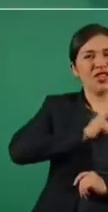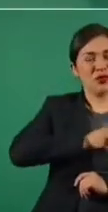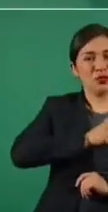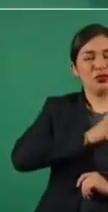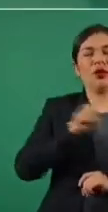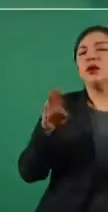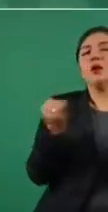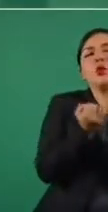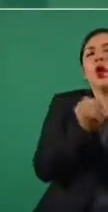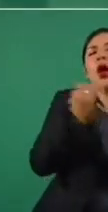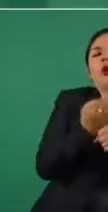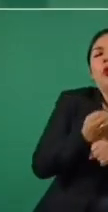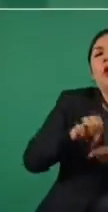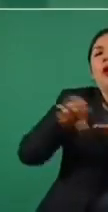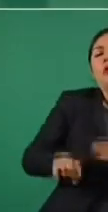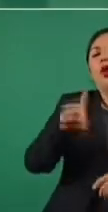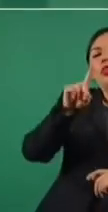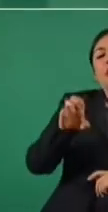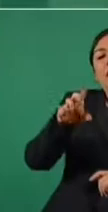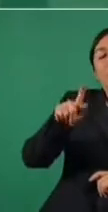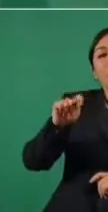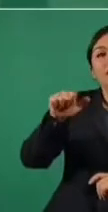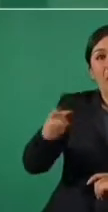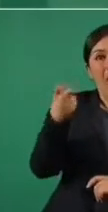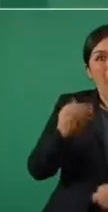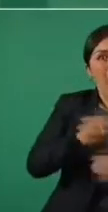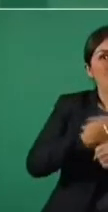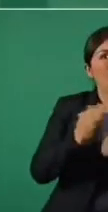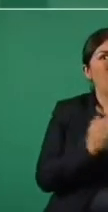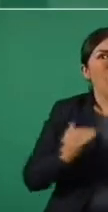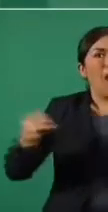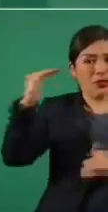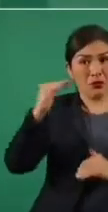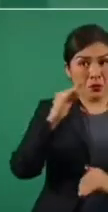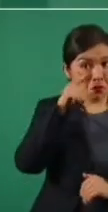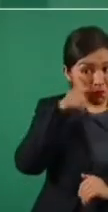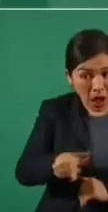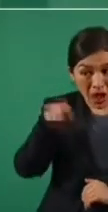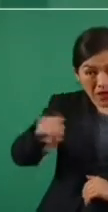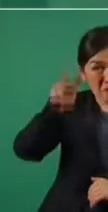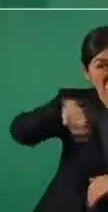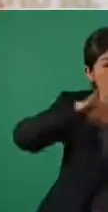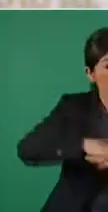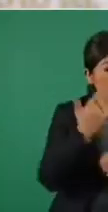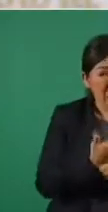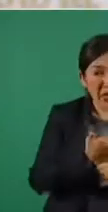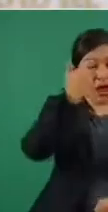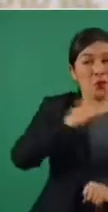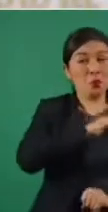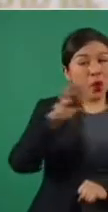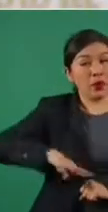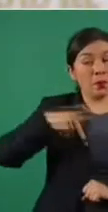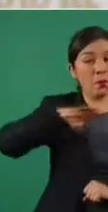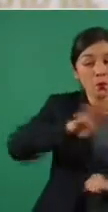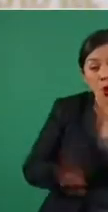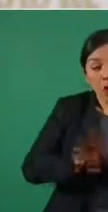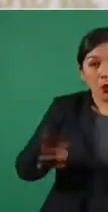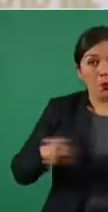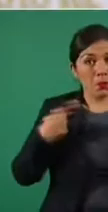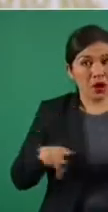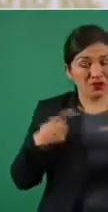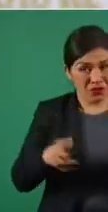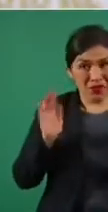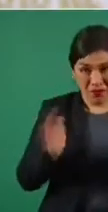virulenta, que tenga mayor posibilidad de causar enfermedad grave o la muerte. Hay alguna información